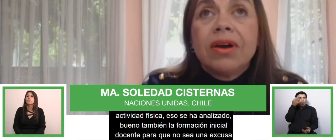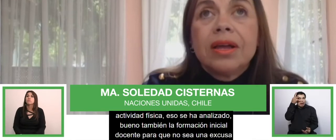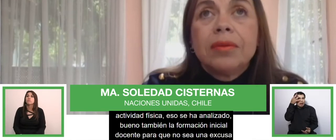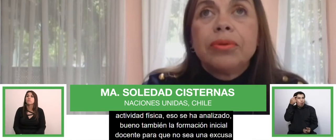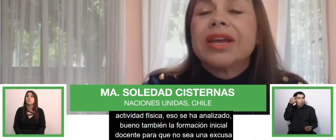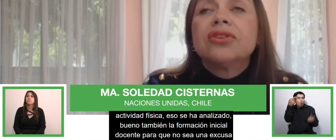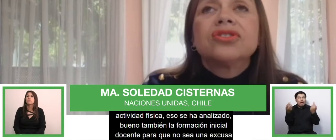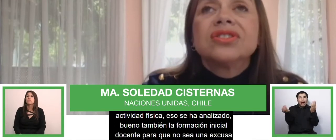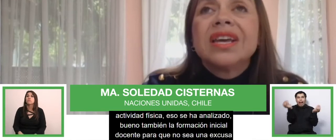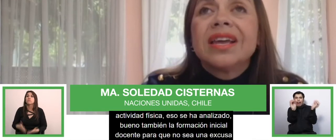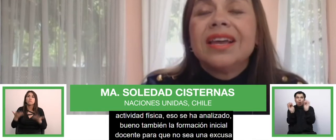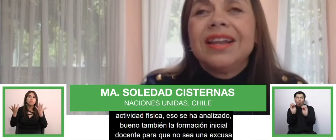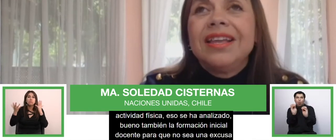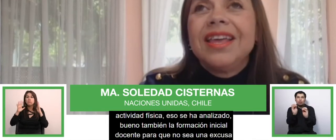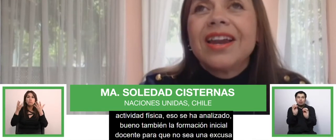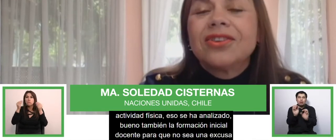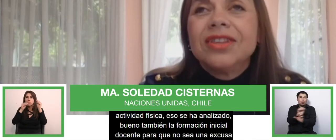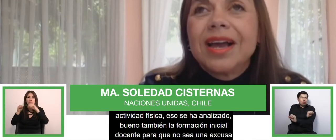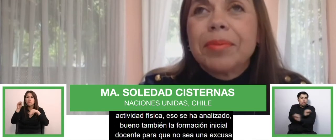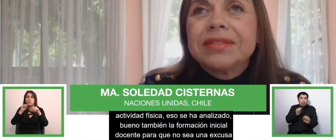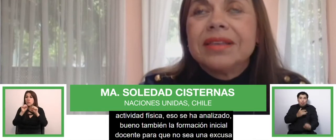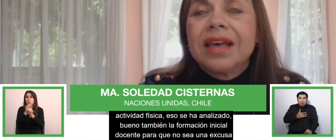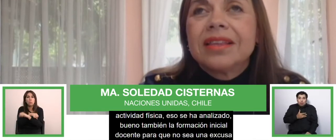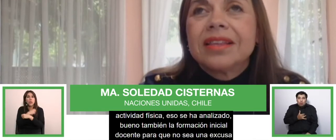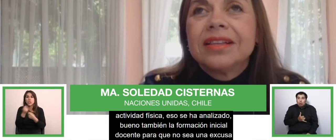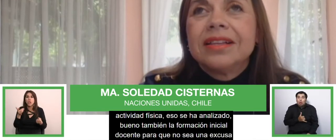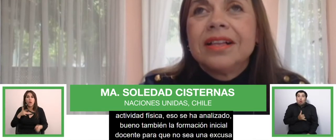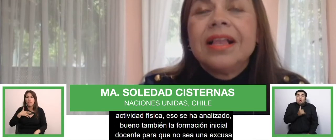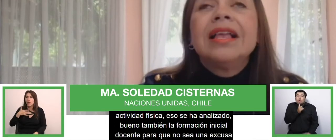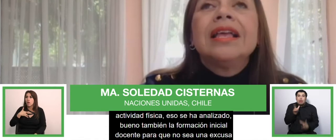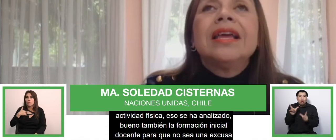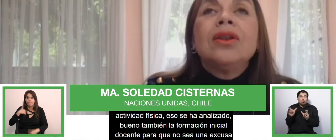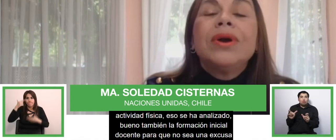educativa, porque no sé lidiar con discapacidad.